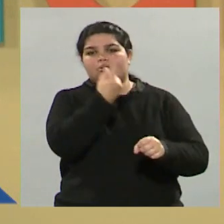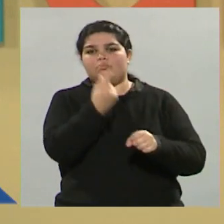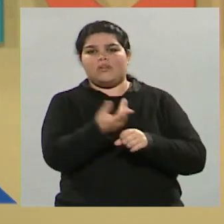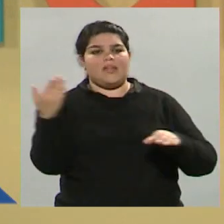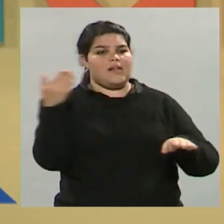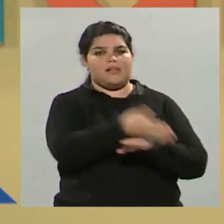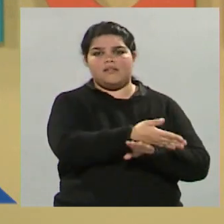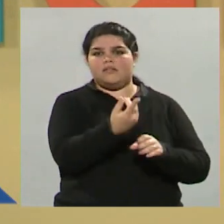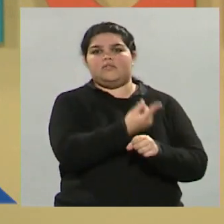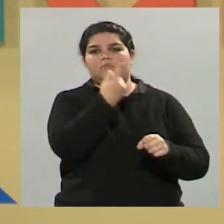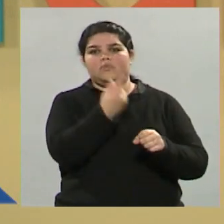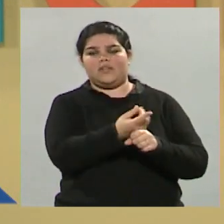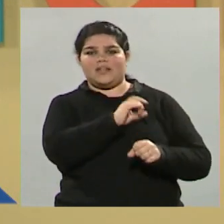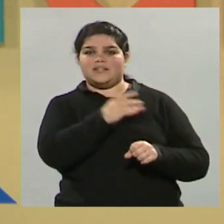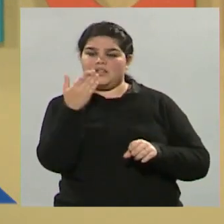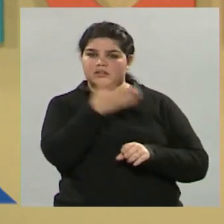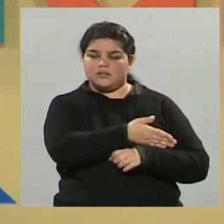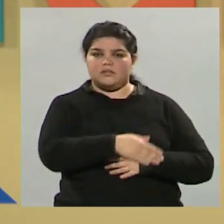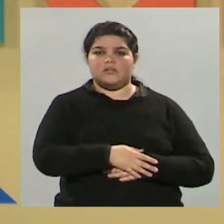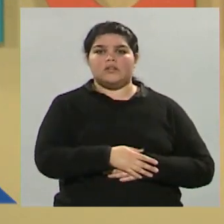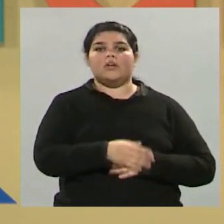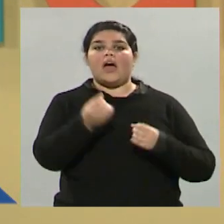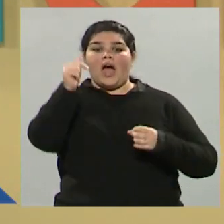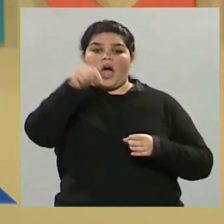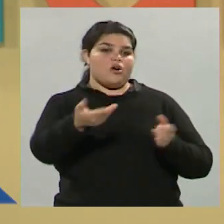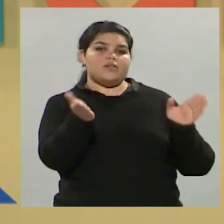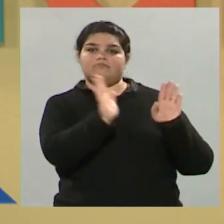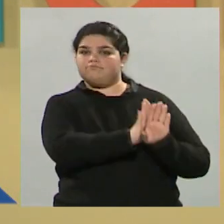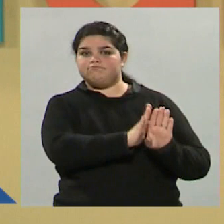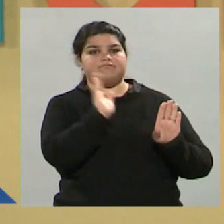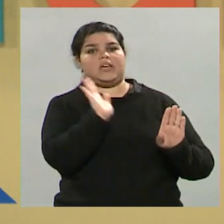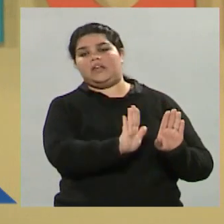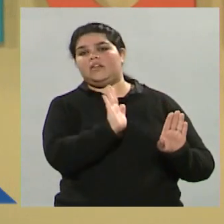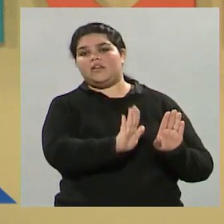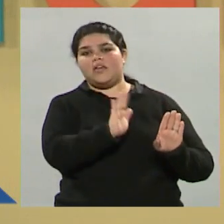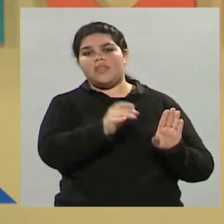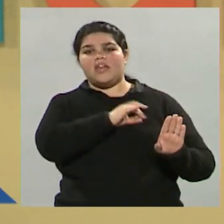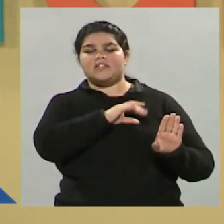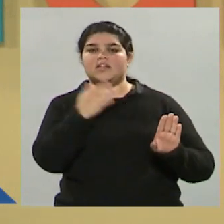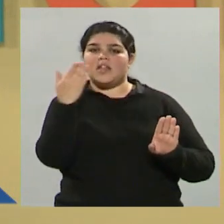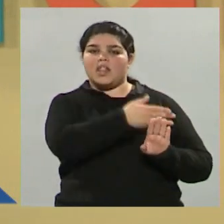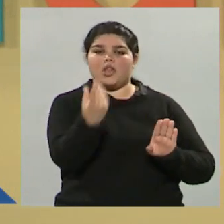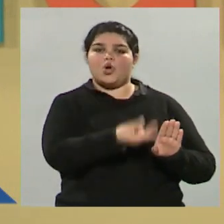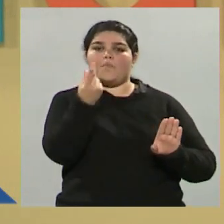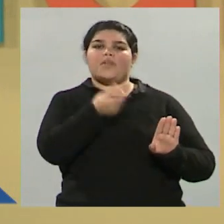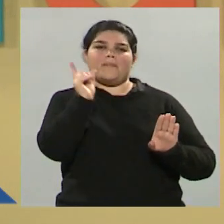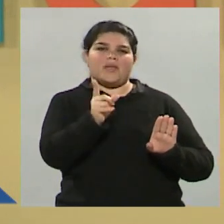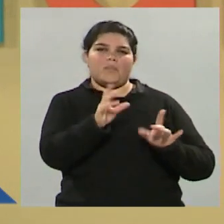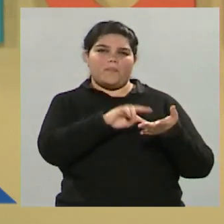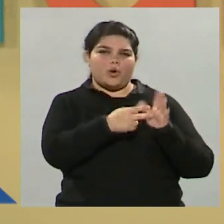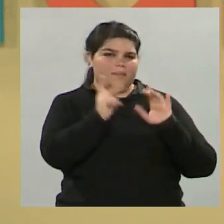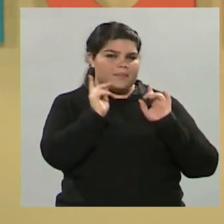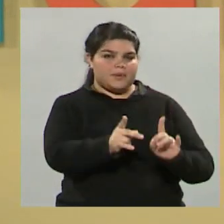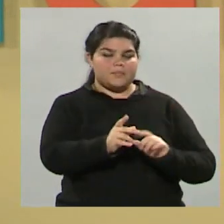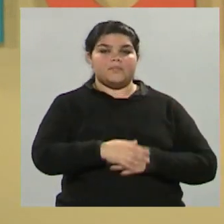visitantes hacia Chile y en estos momentos está cerrado el paso hacia el vecino país por esta situación. Seguimos